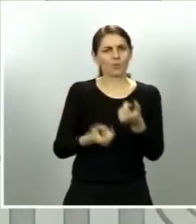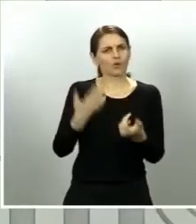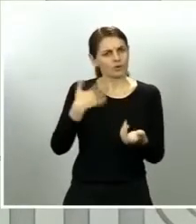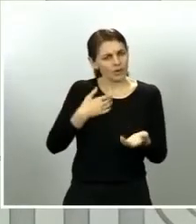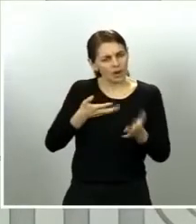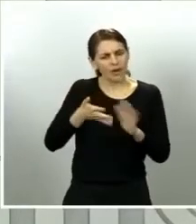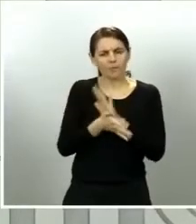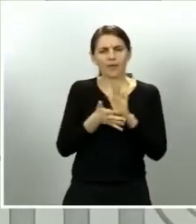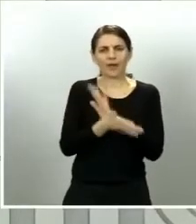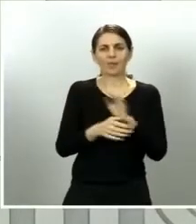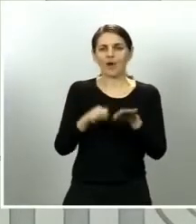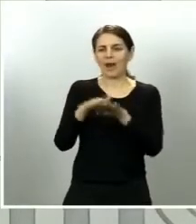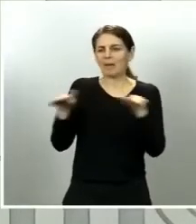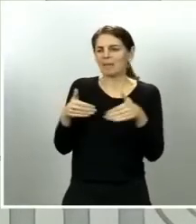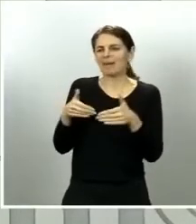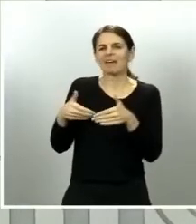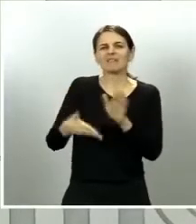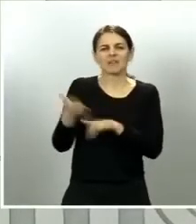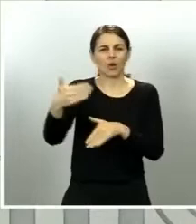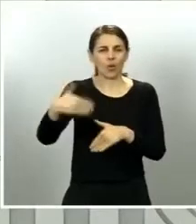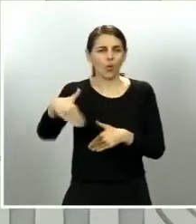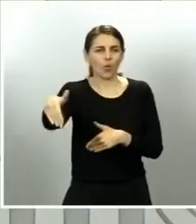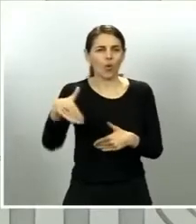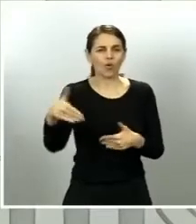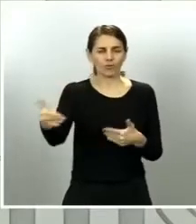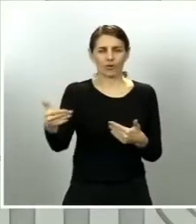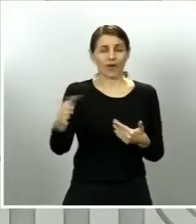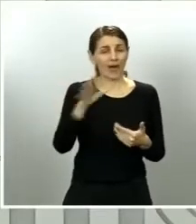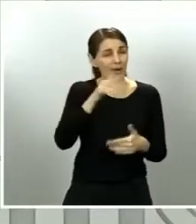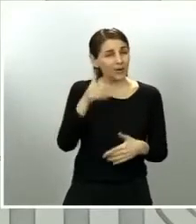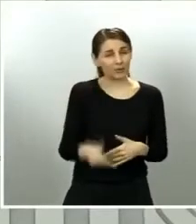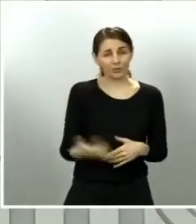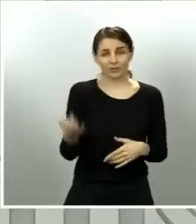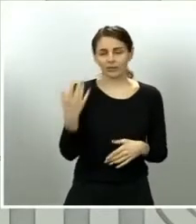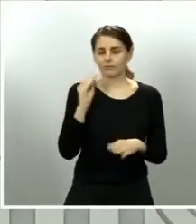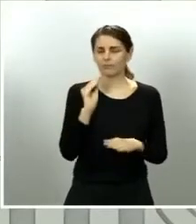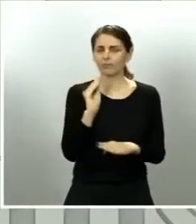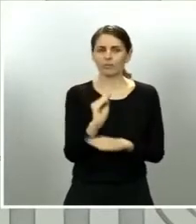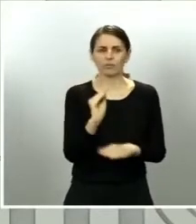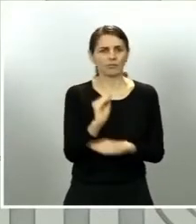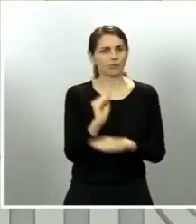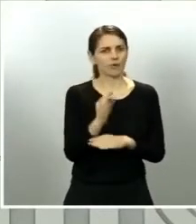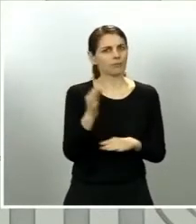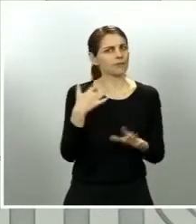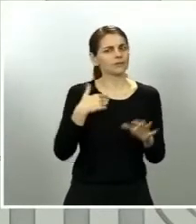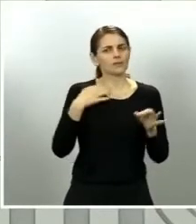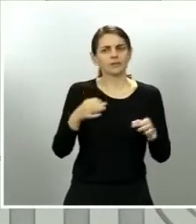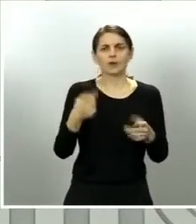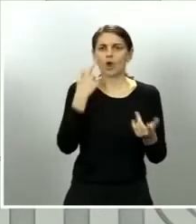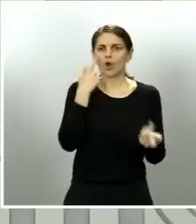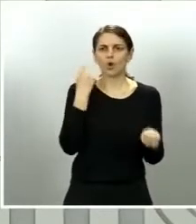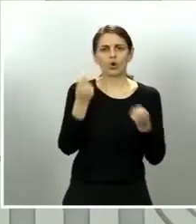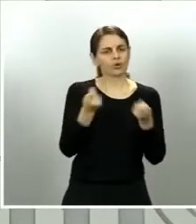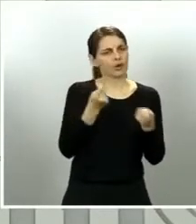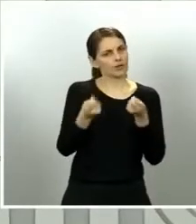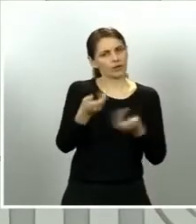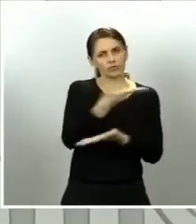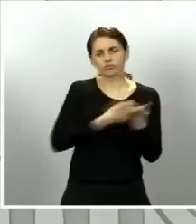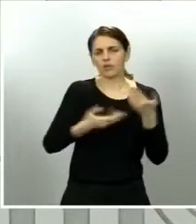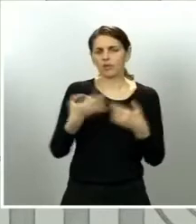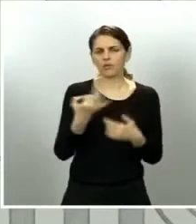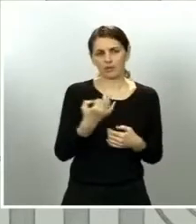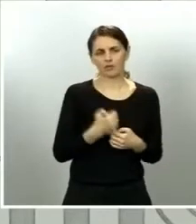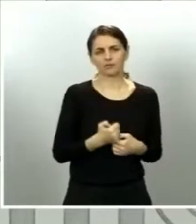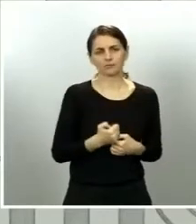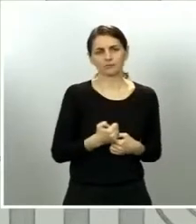con mucha cautela y de forma muy coordinada como he dicho antes por tanto vamos a ir paso por paso todavía